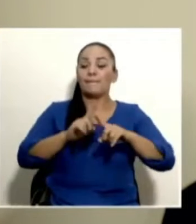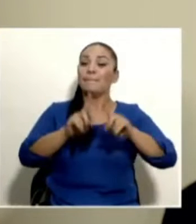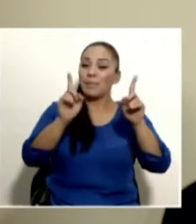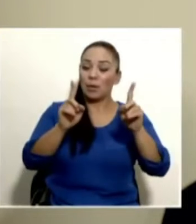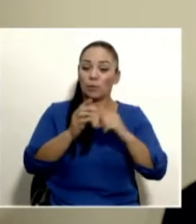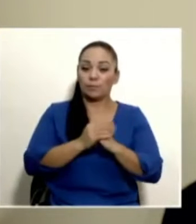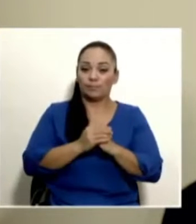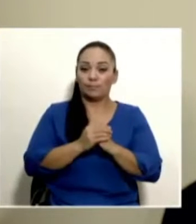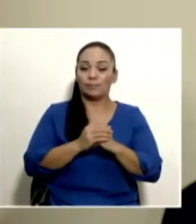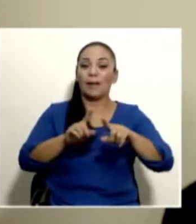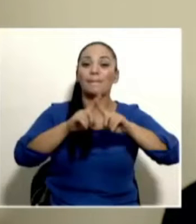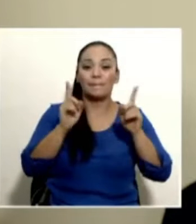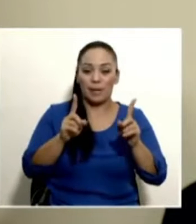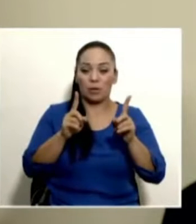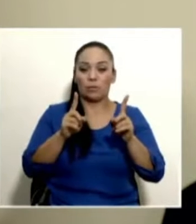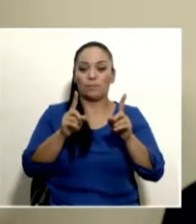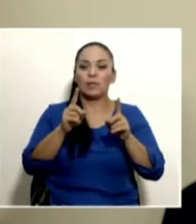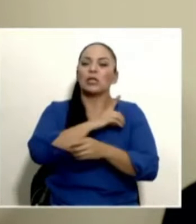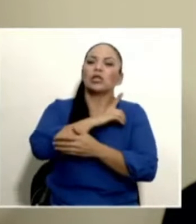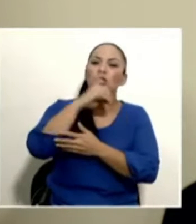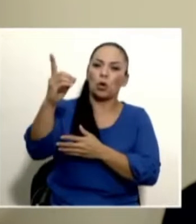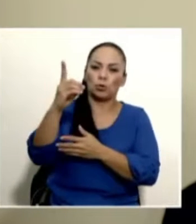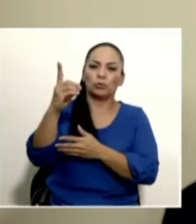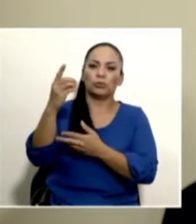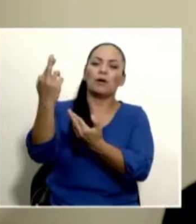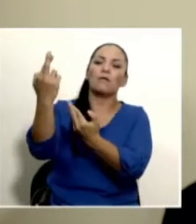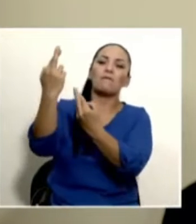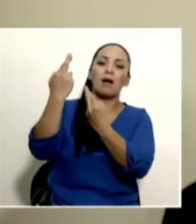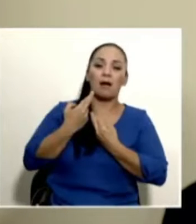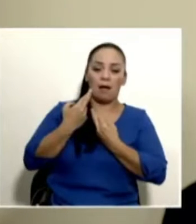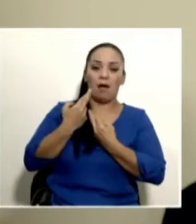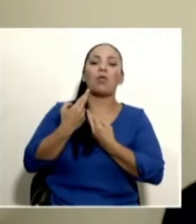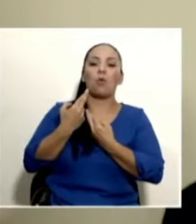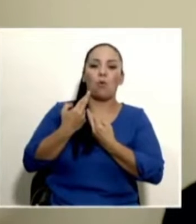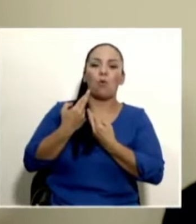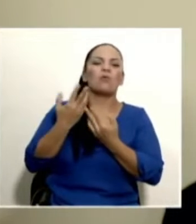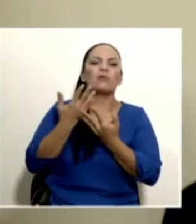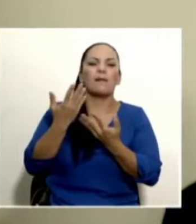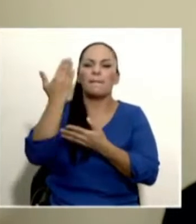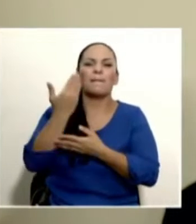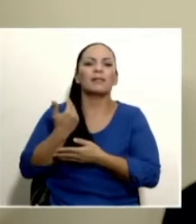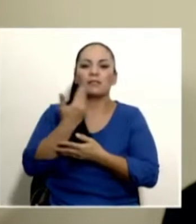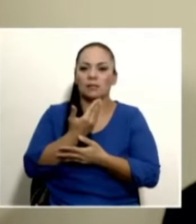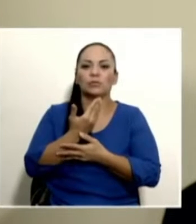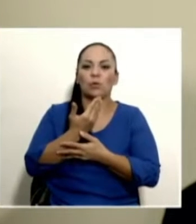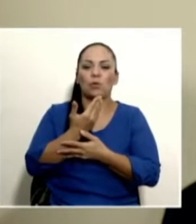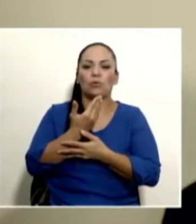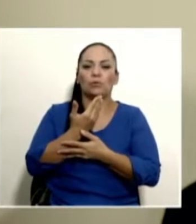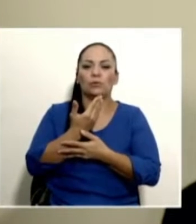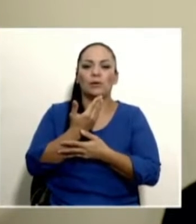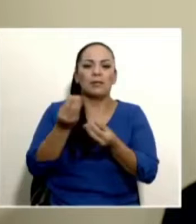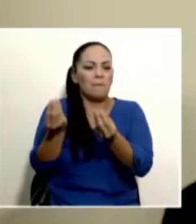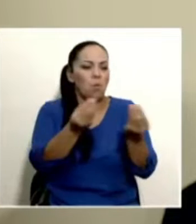oigan esto, sin embargo, Dios nos ha regalado la gracia de poder acoger el amor de